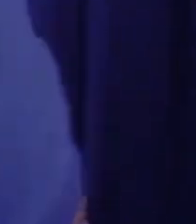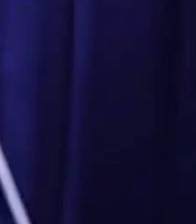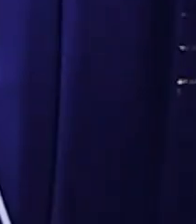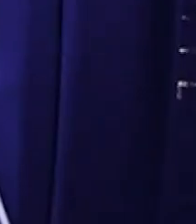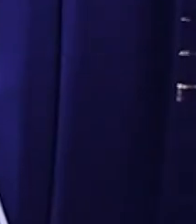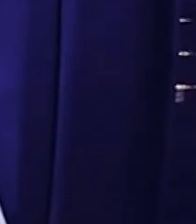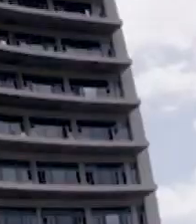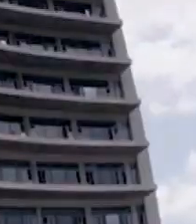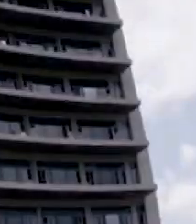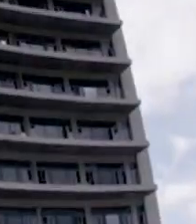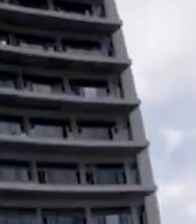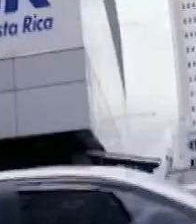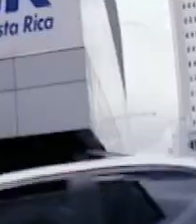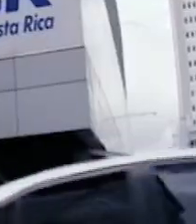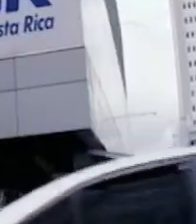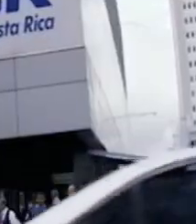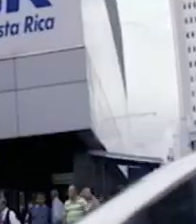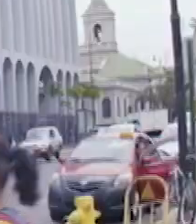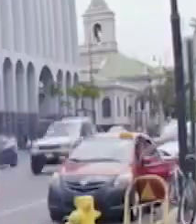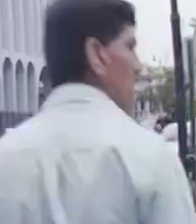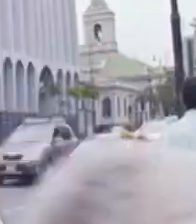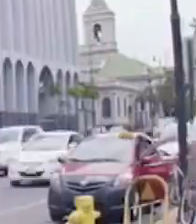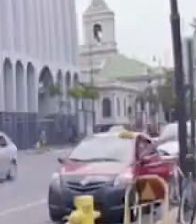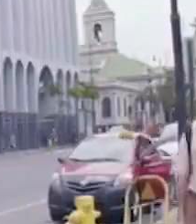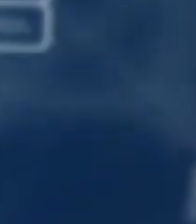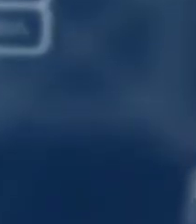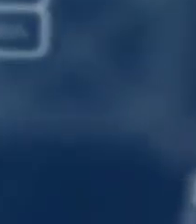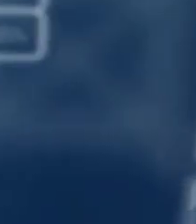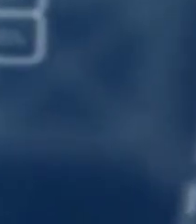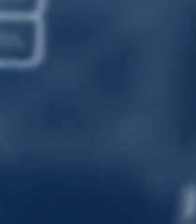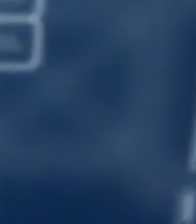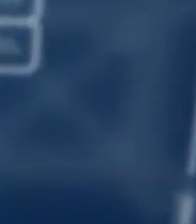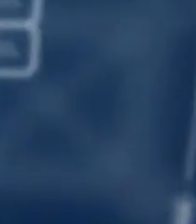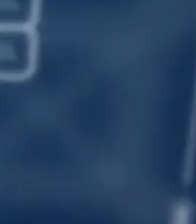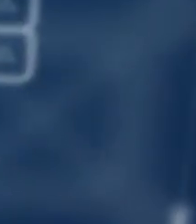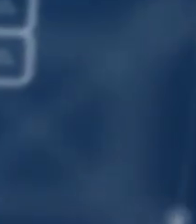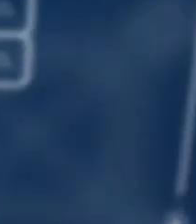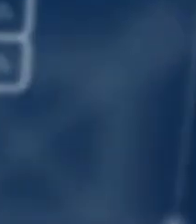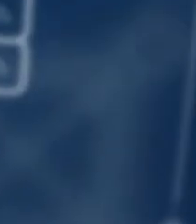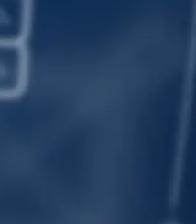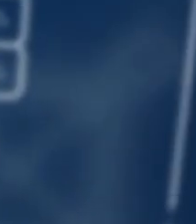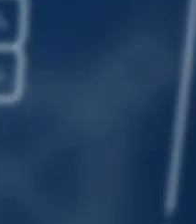calificado para sus clientes. Eso hace Raxa.